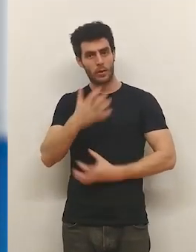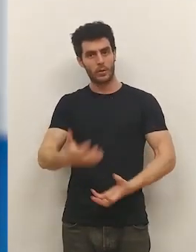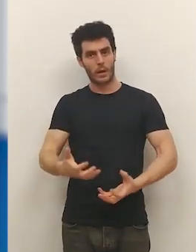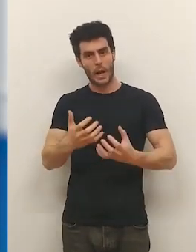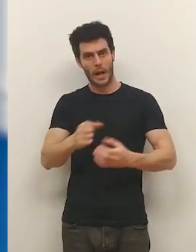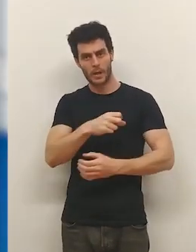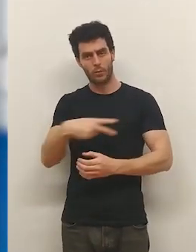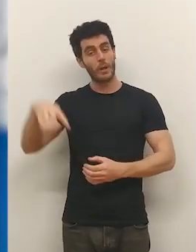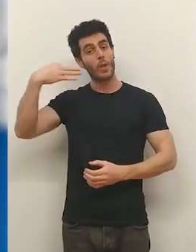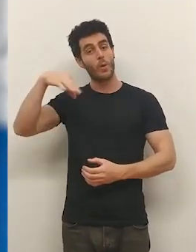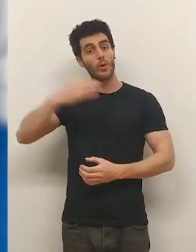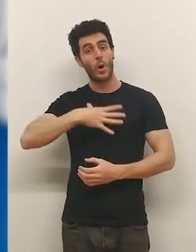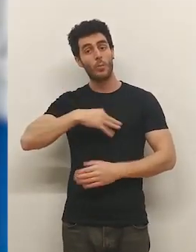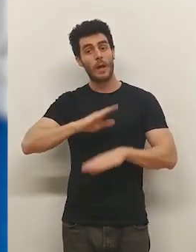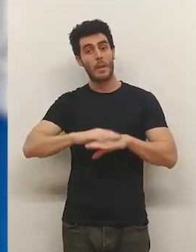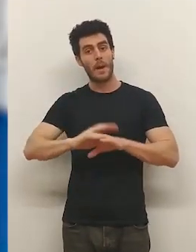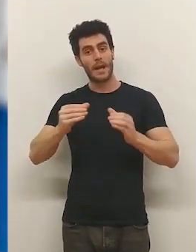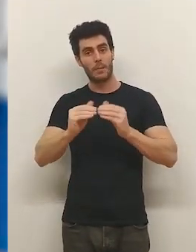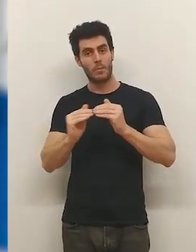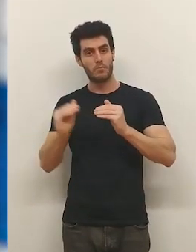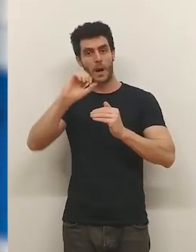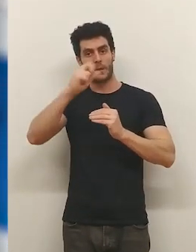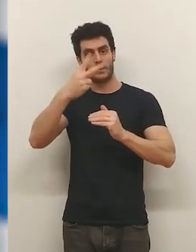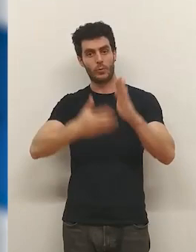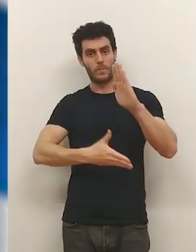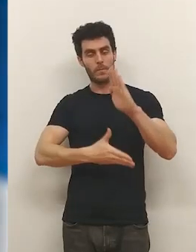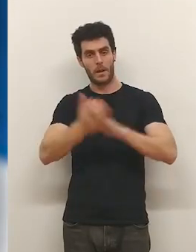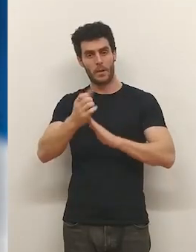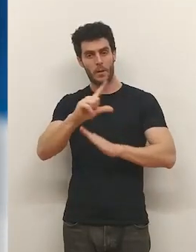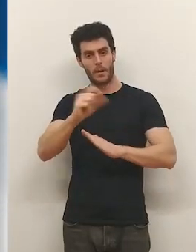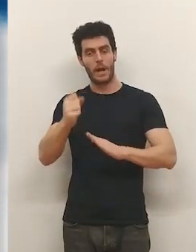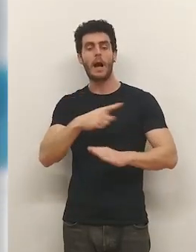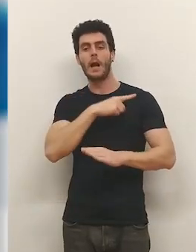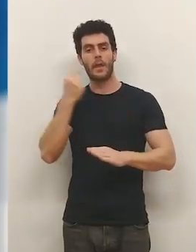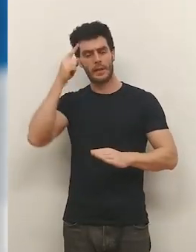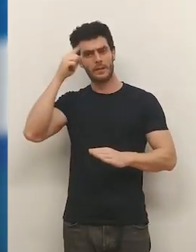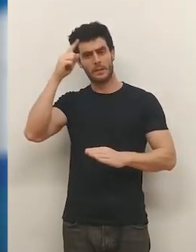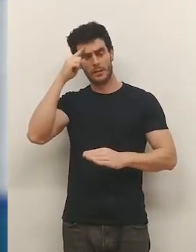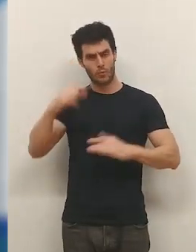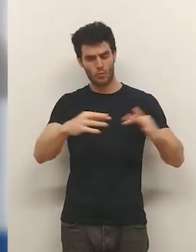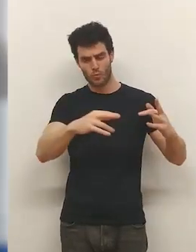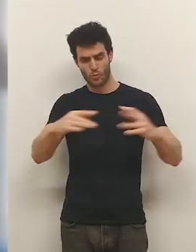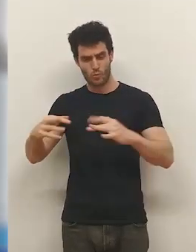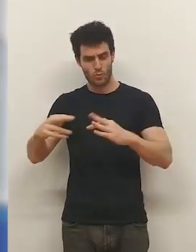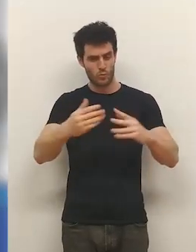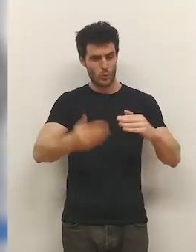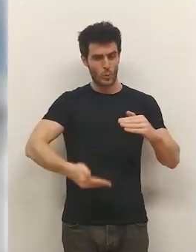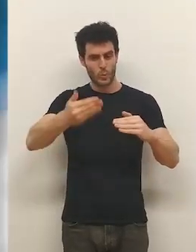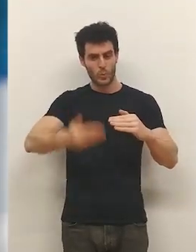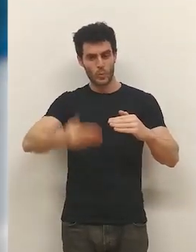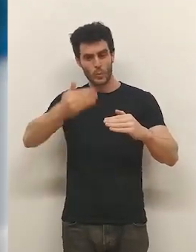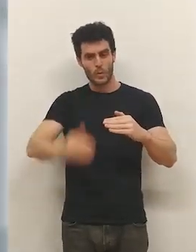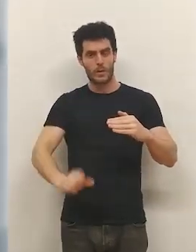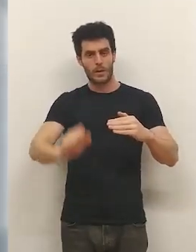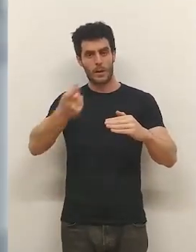ganar es el único resultado posible para ser equipo de segunda federación. La calzada sabe que juega el encuentro más importante de